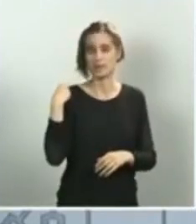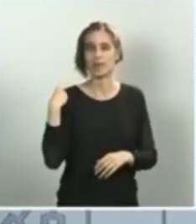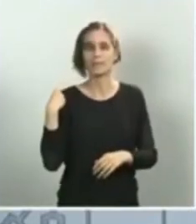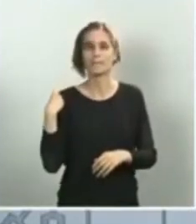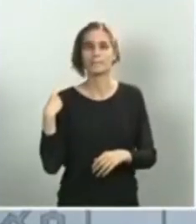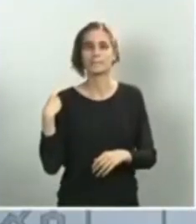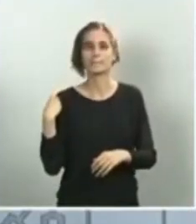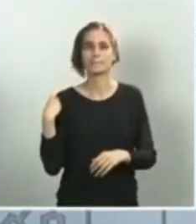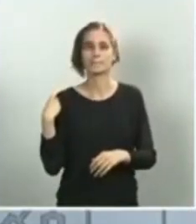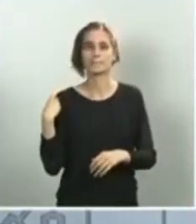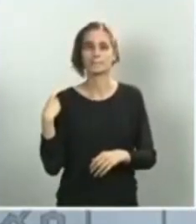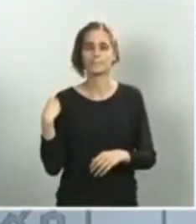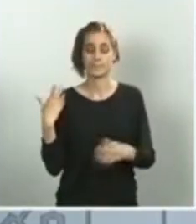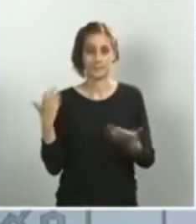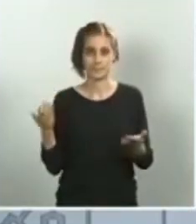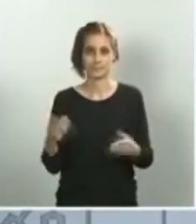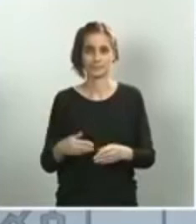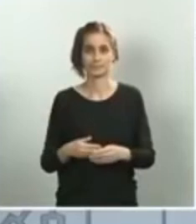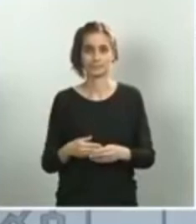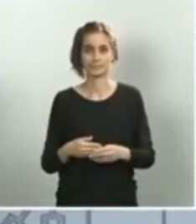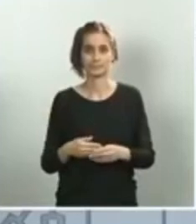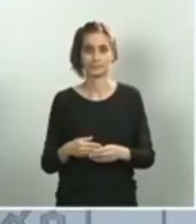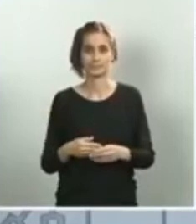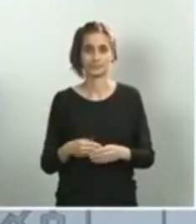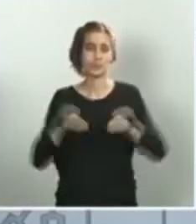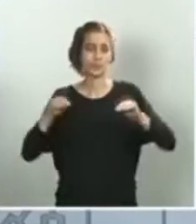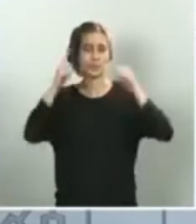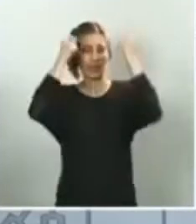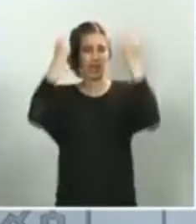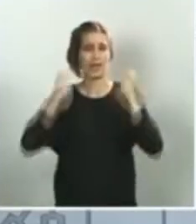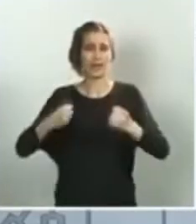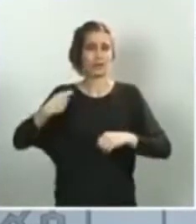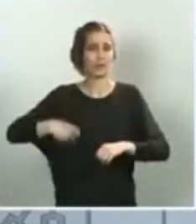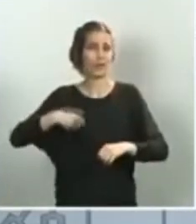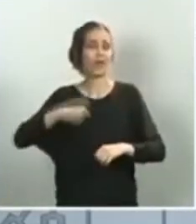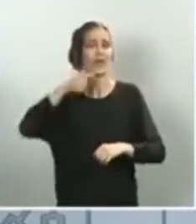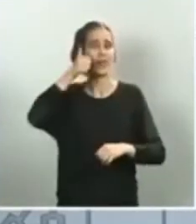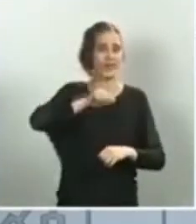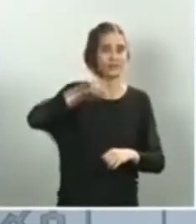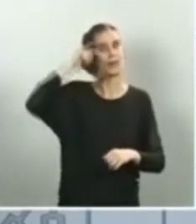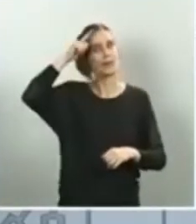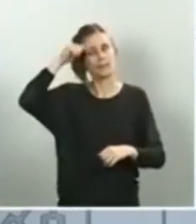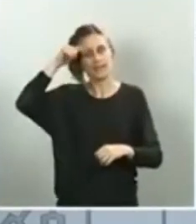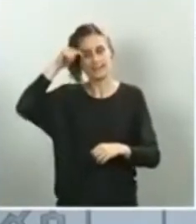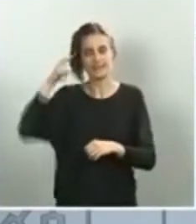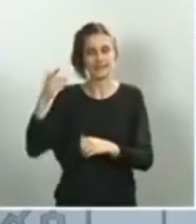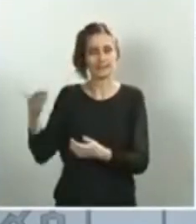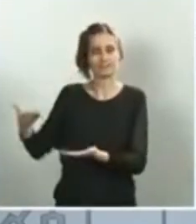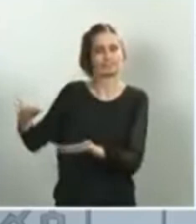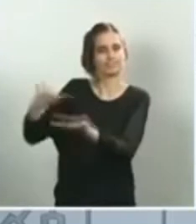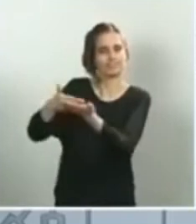a petición de las autoridades de Ceuta y Melilla, se planteou una fuerte restricción de